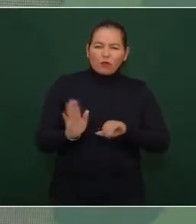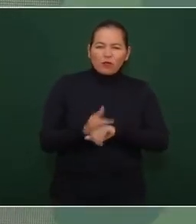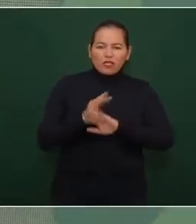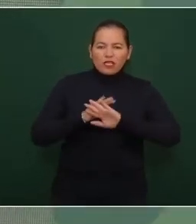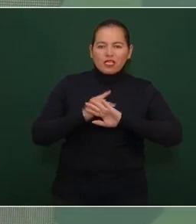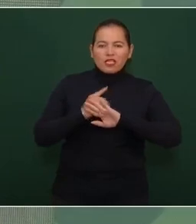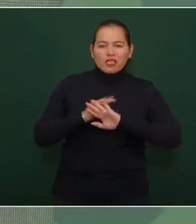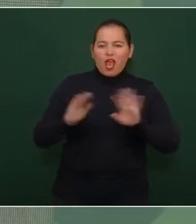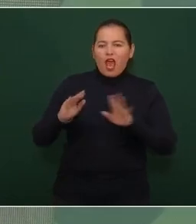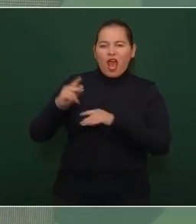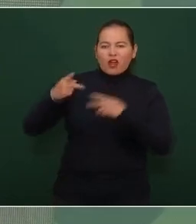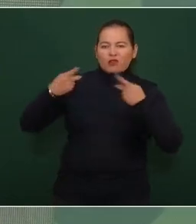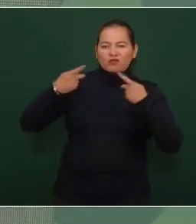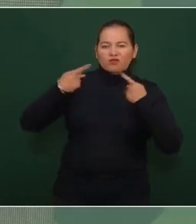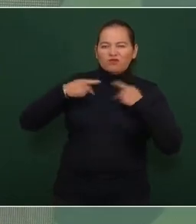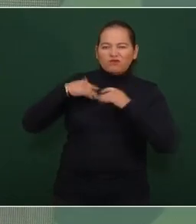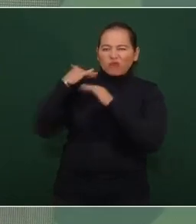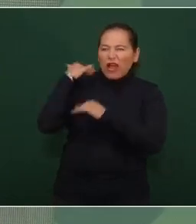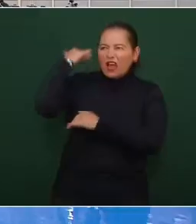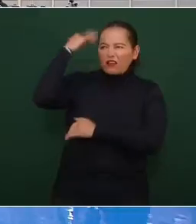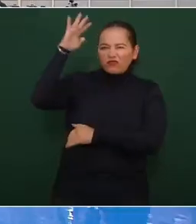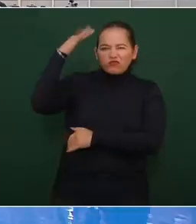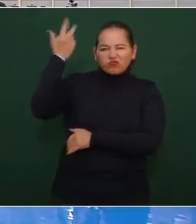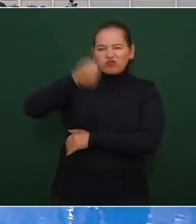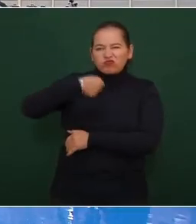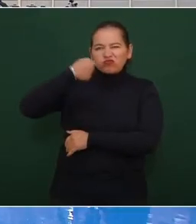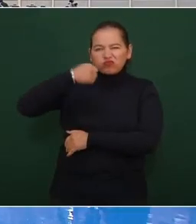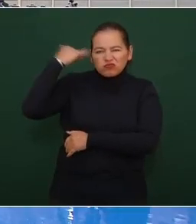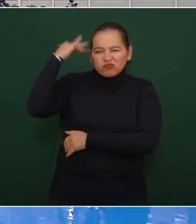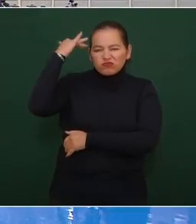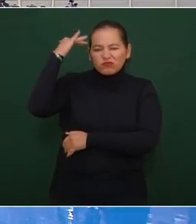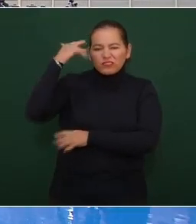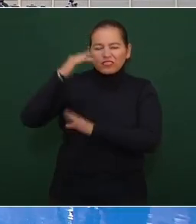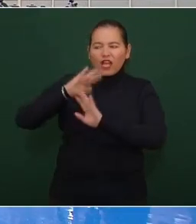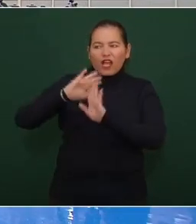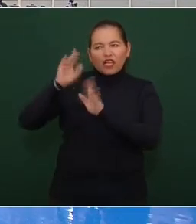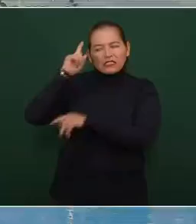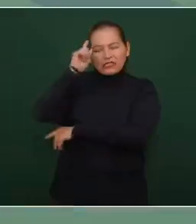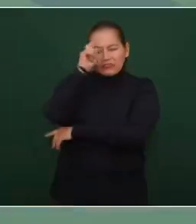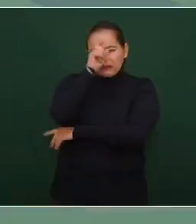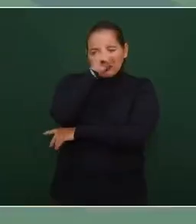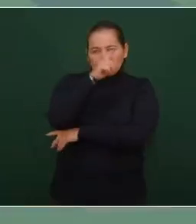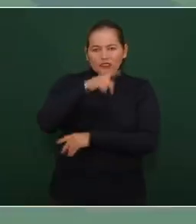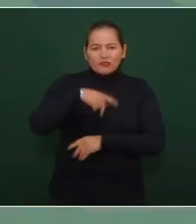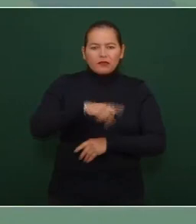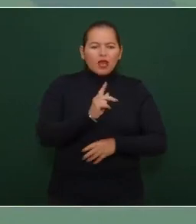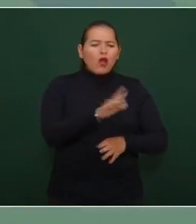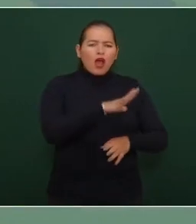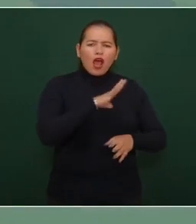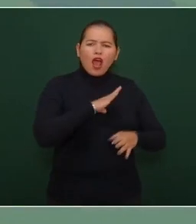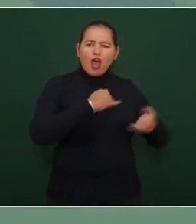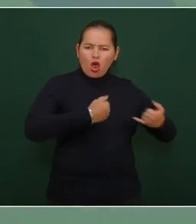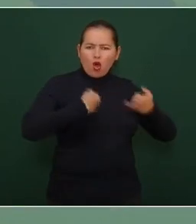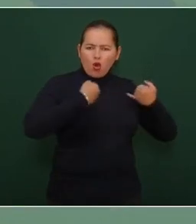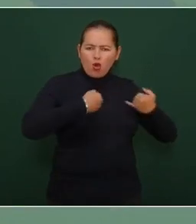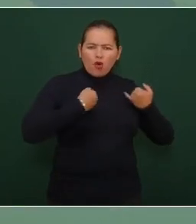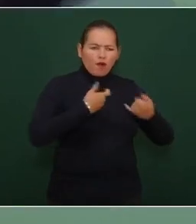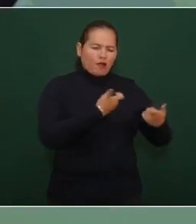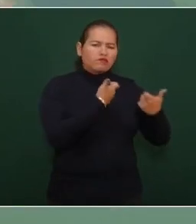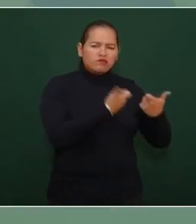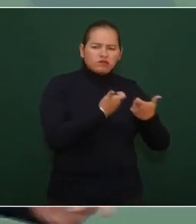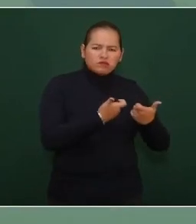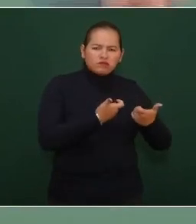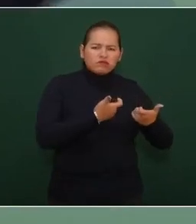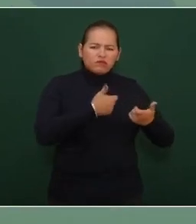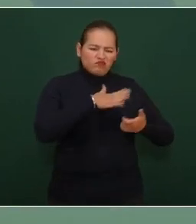está más difícil pero muchos jóvenes aún siendo de familias acomodadas pueden